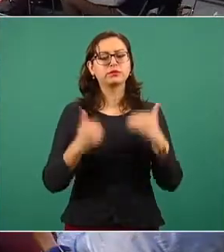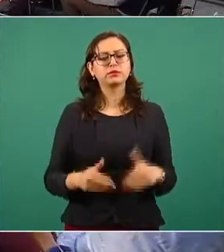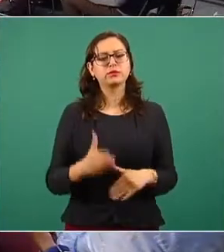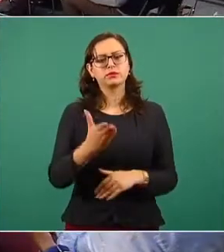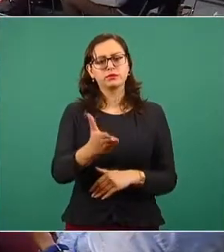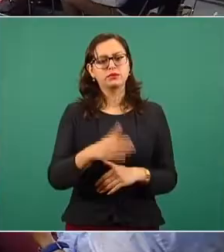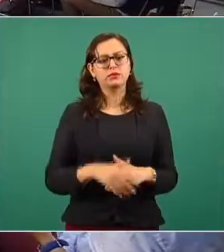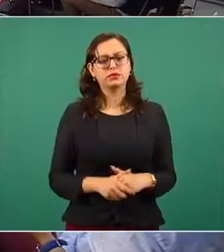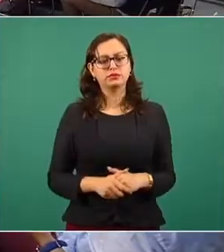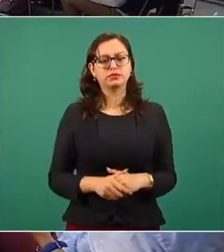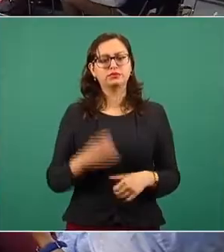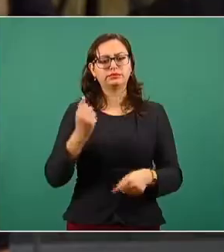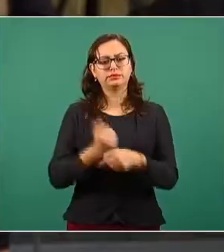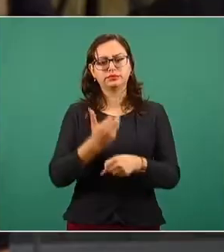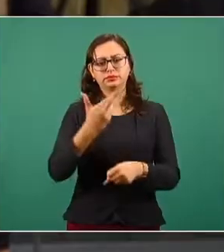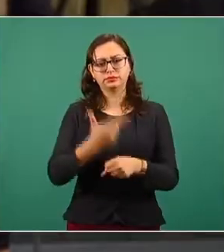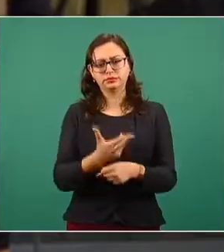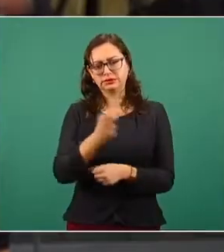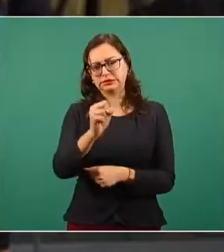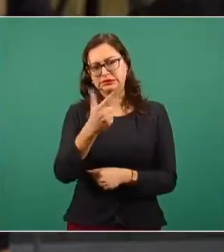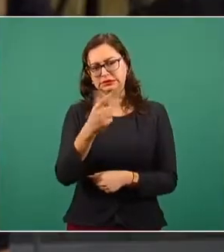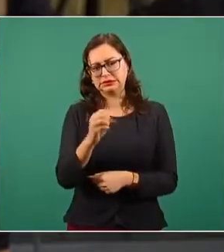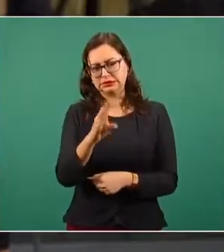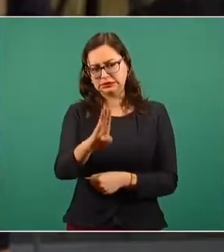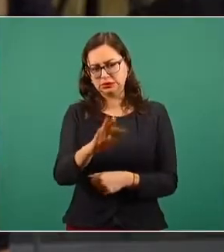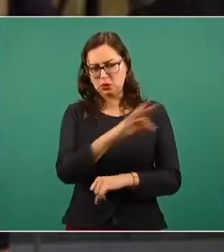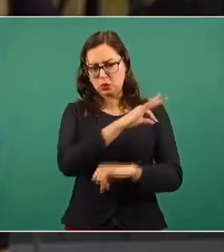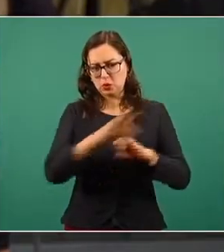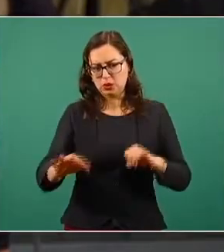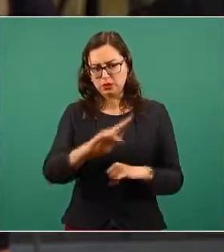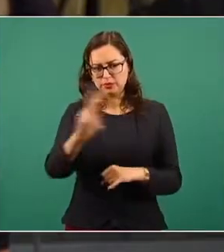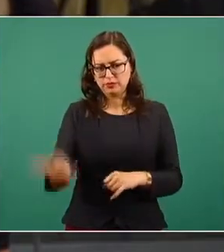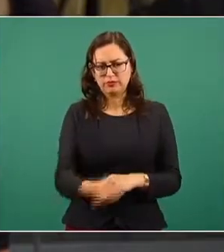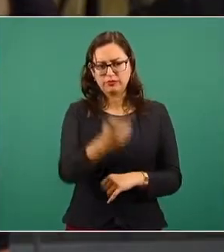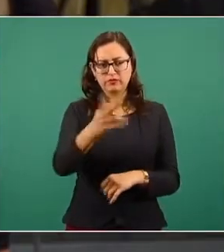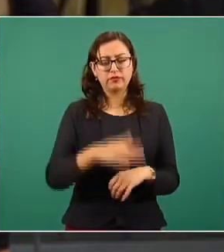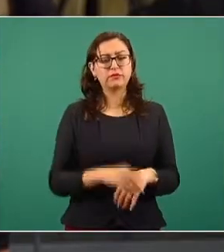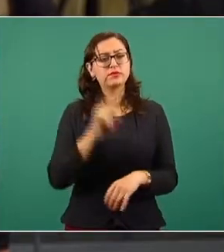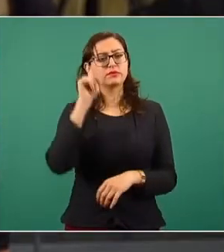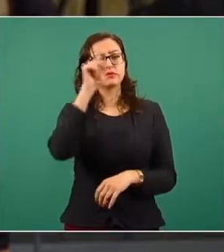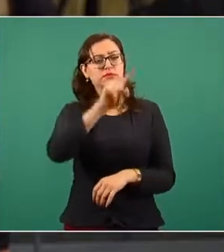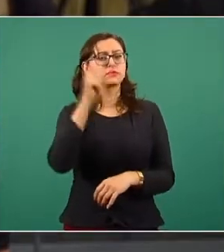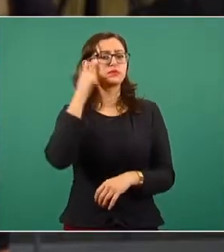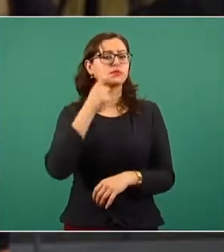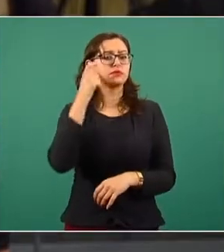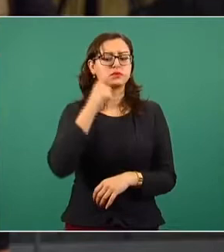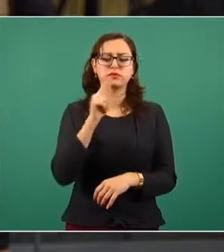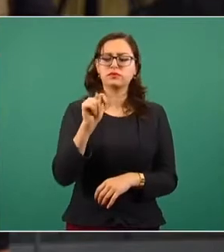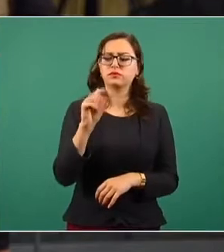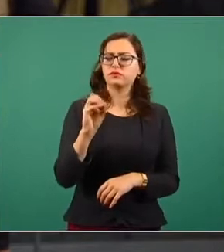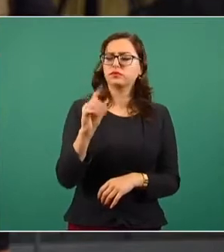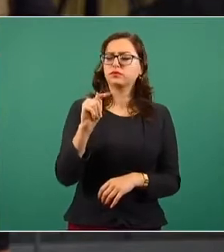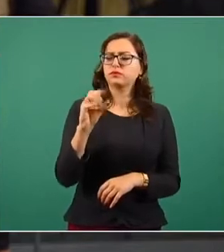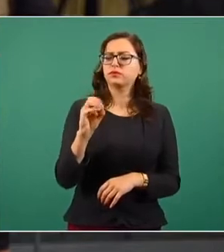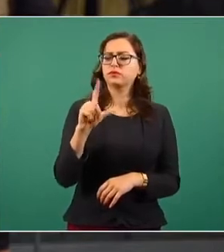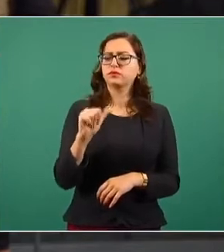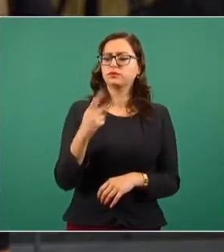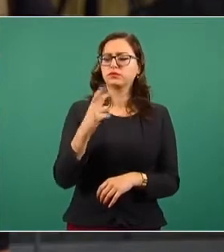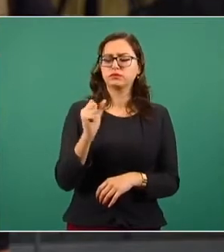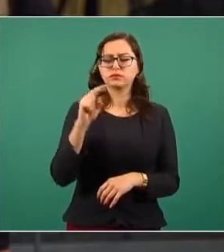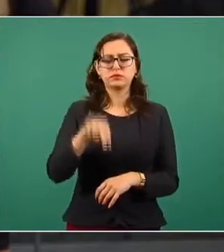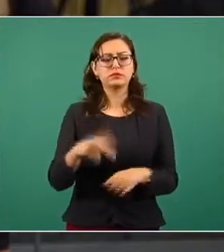de Gobernación, secretaria, preguntarle un comentario sobre lo que ocurrió en San Miguel Totolapa, en Guerrero, durante el fin de semana que se enfrentaron